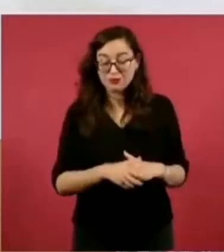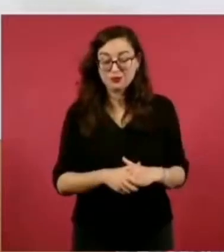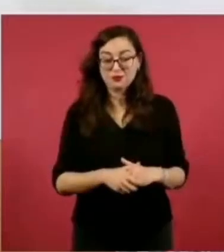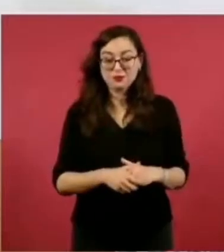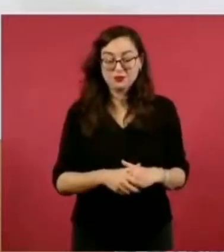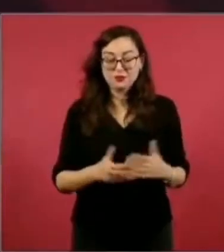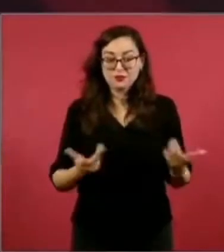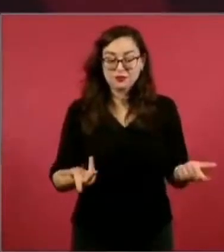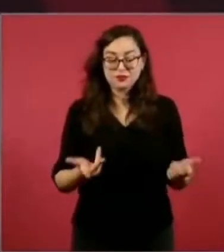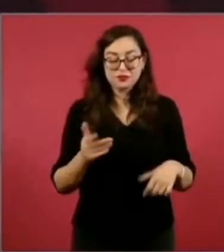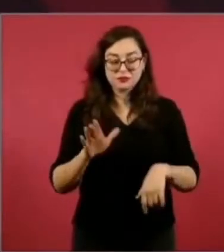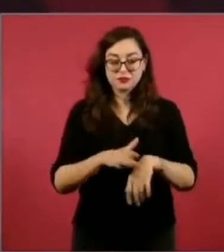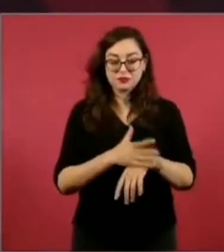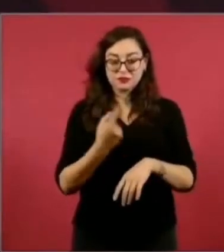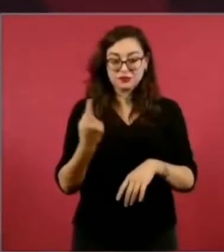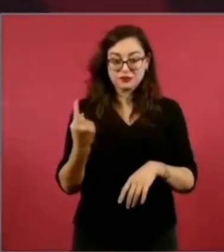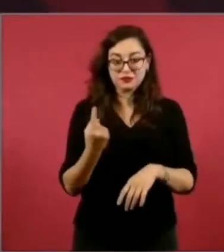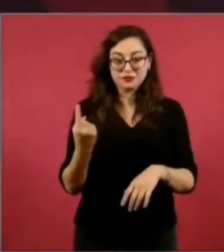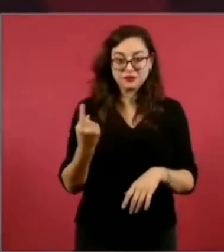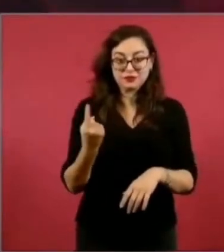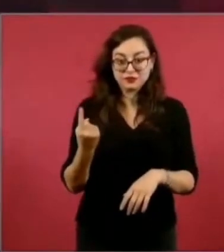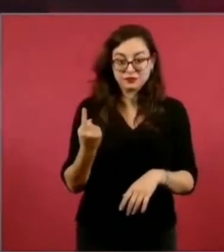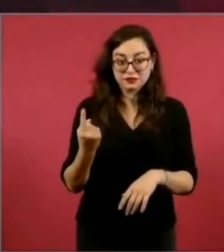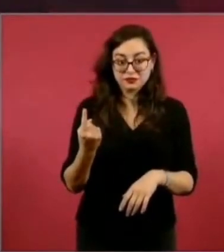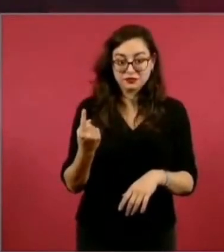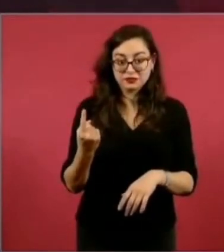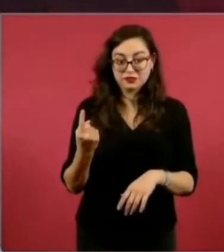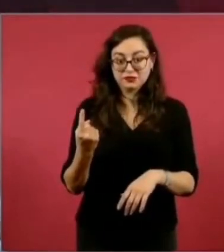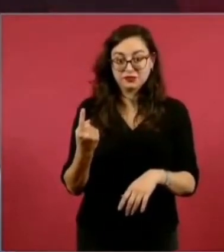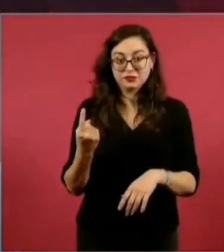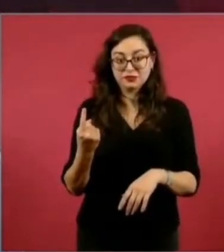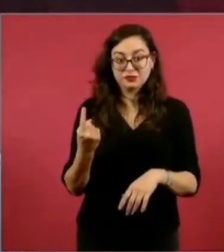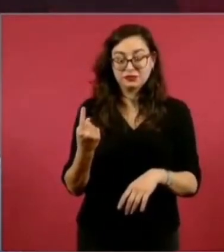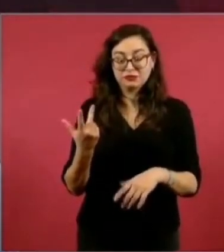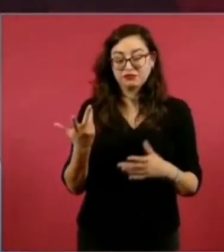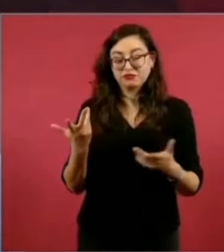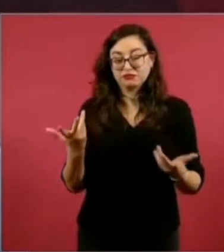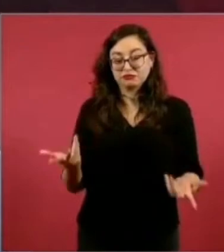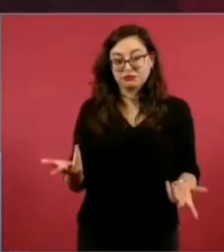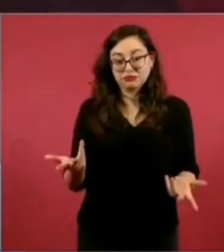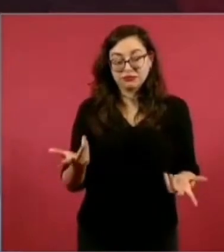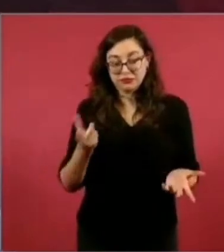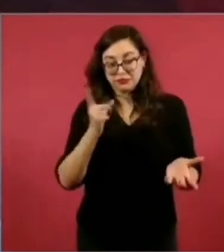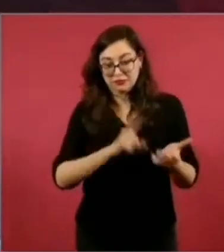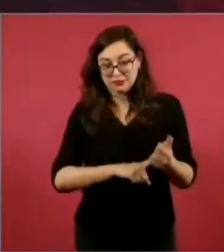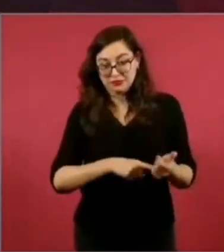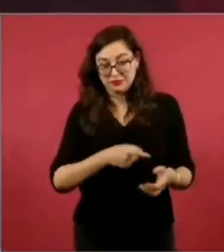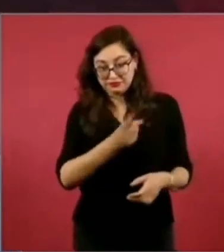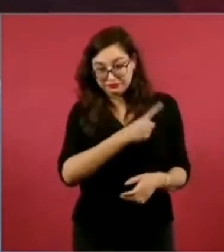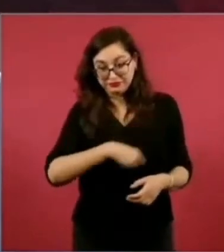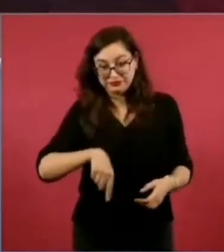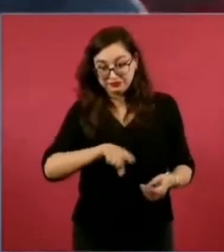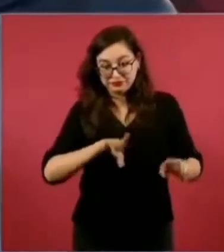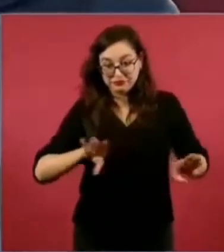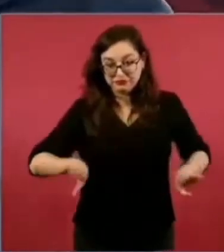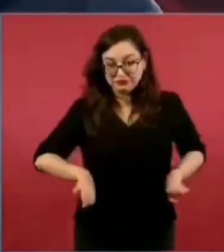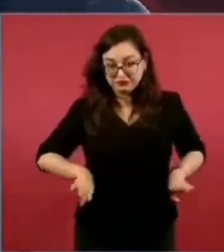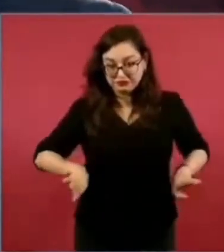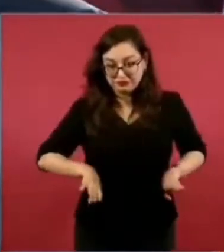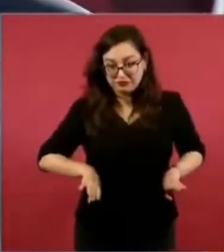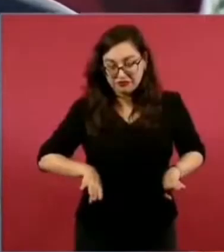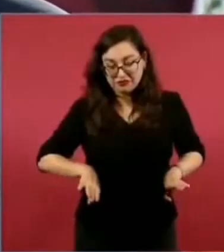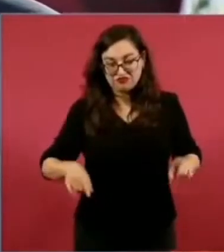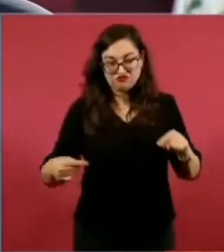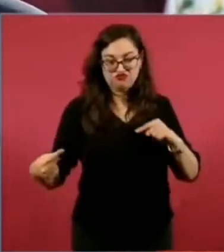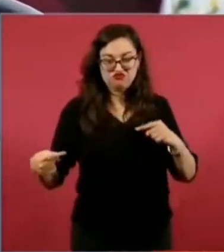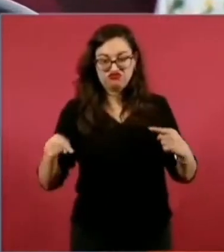traen ahí sus diferencias.